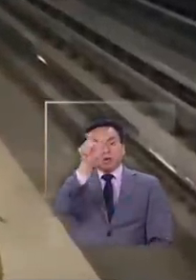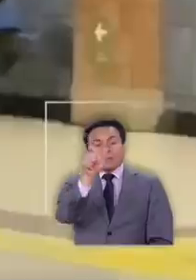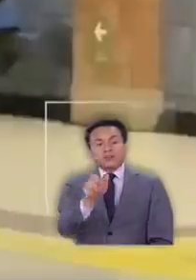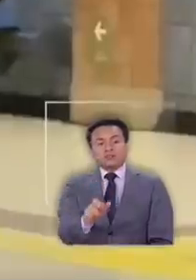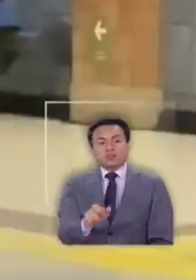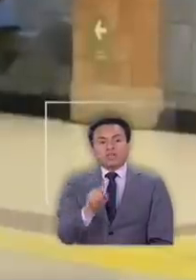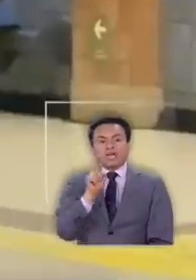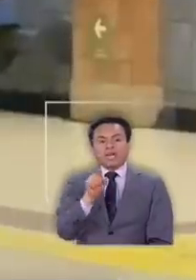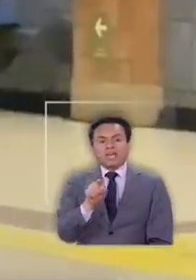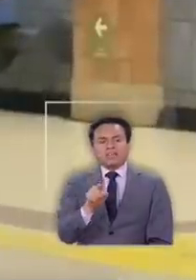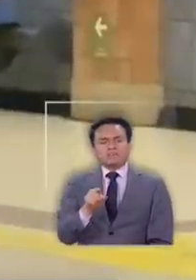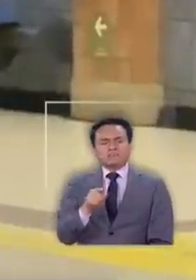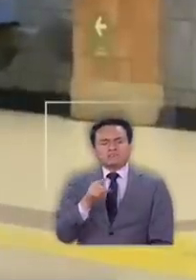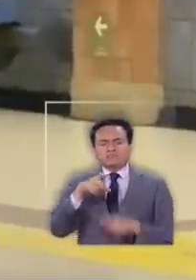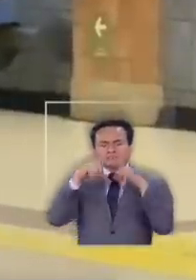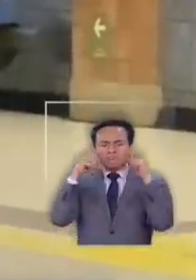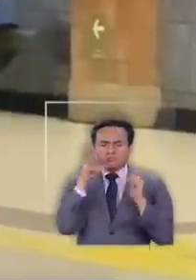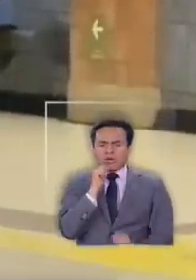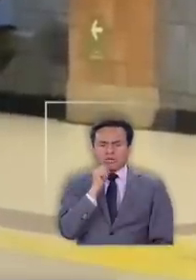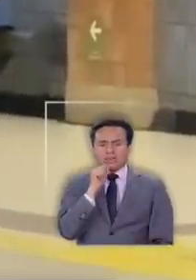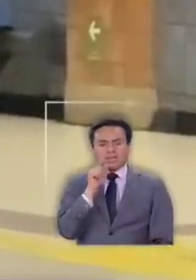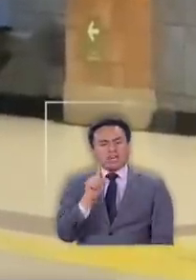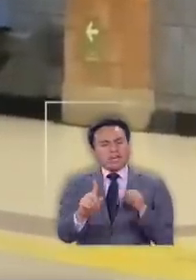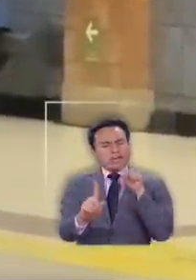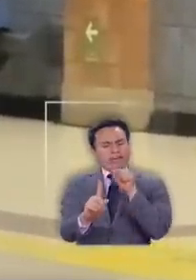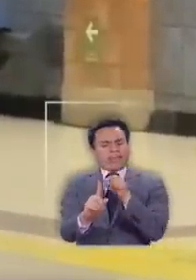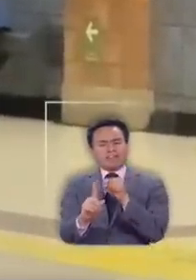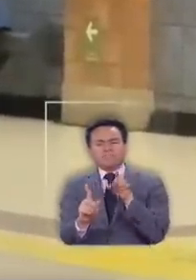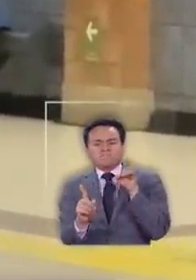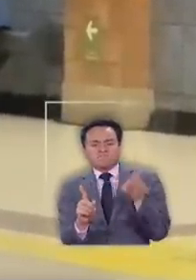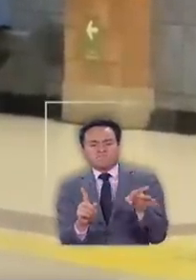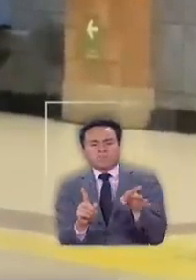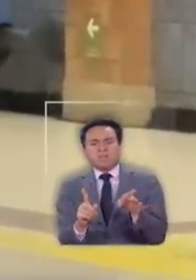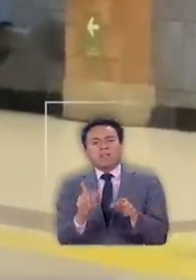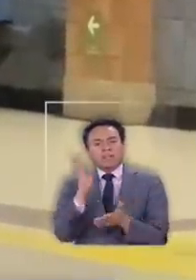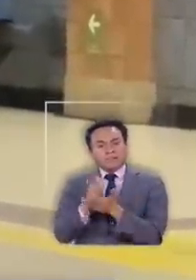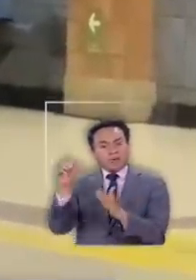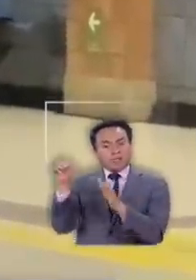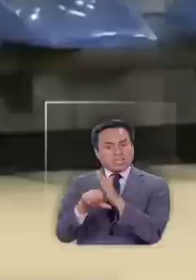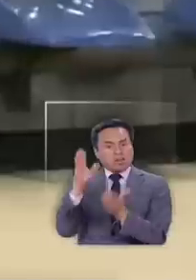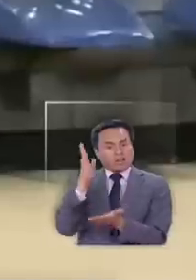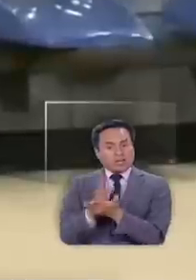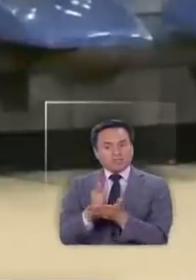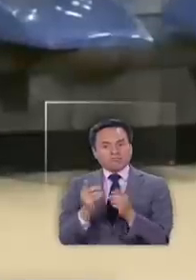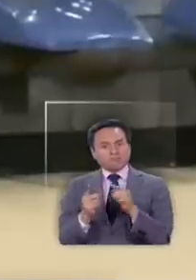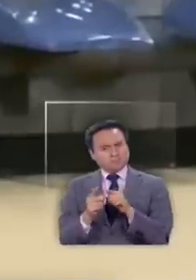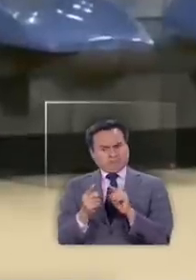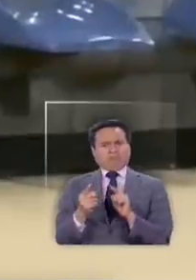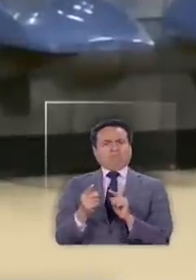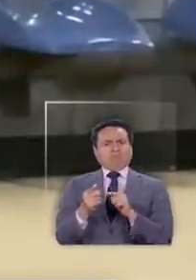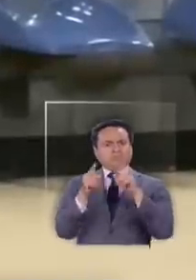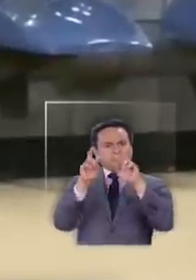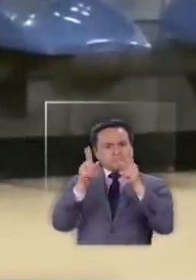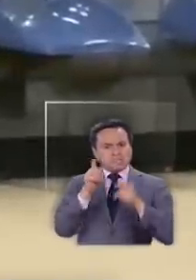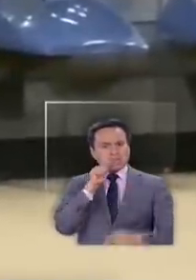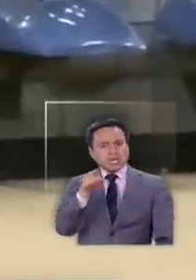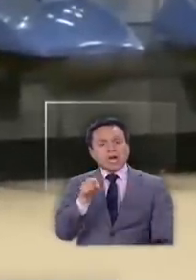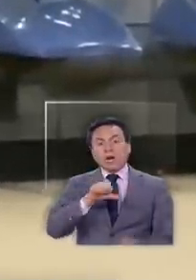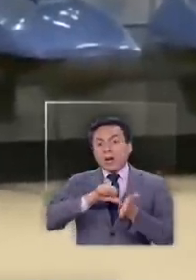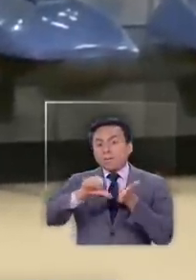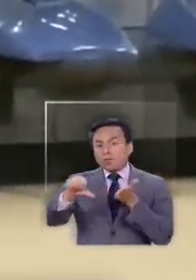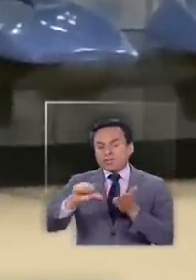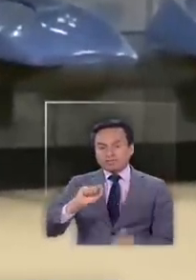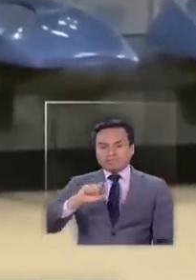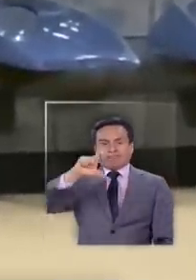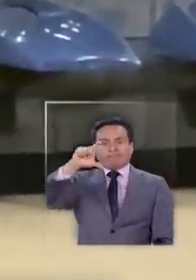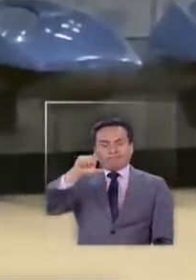detectada sin mascarilla además está violando una cuarentena, puede ser objeto de una multa